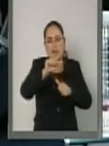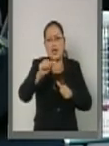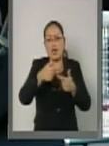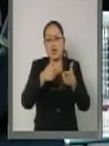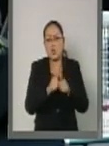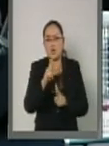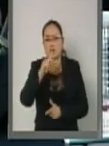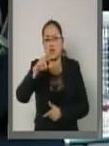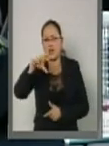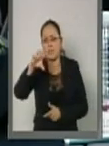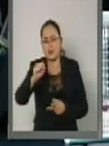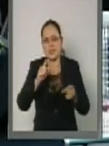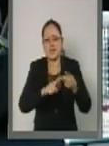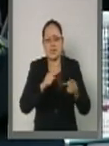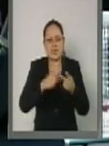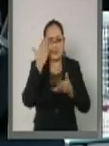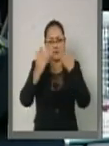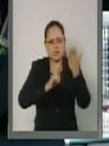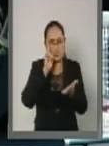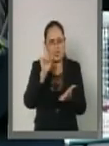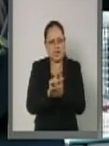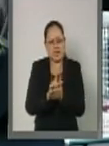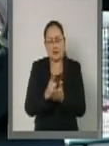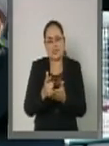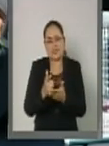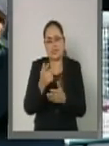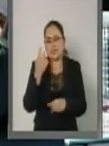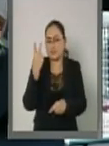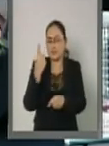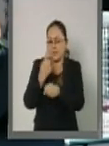Grupos Vulnerables y de Estudios Legislativos Primera.